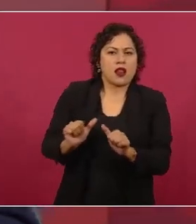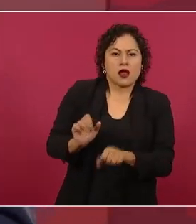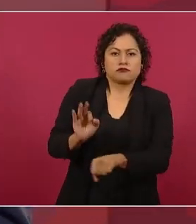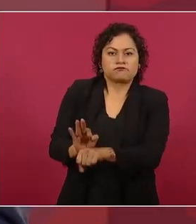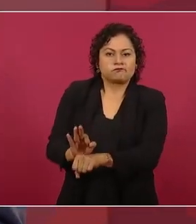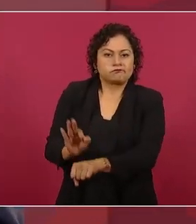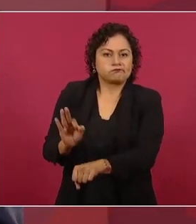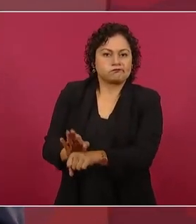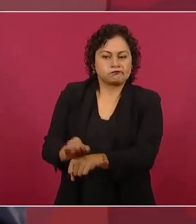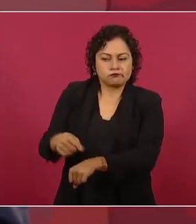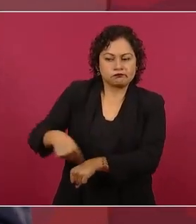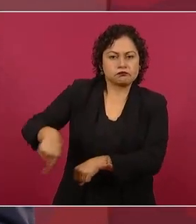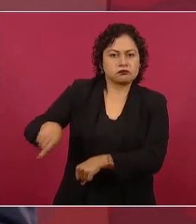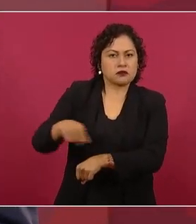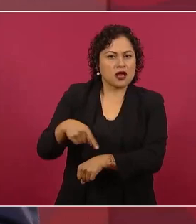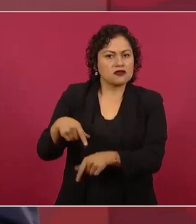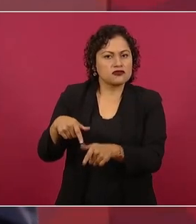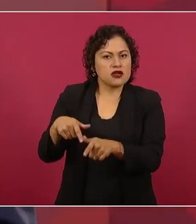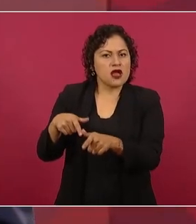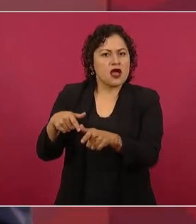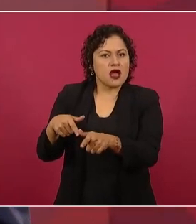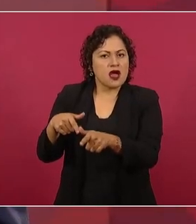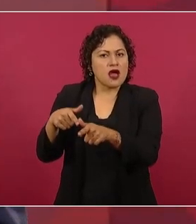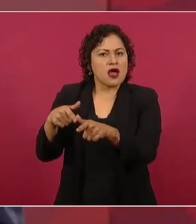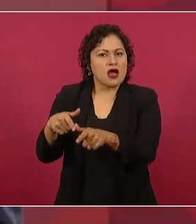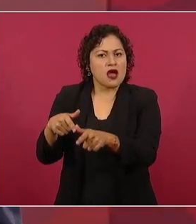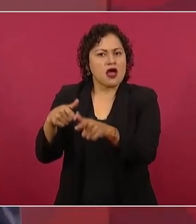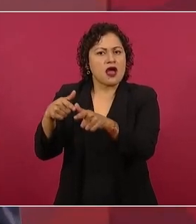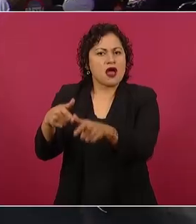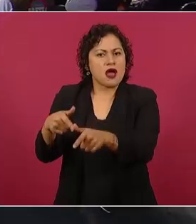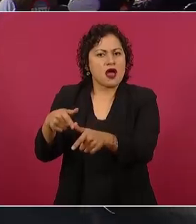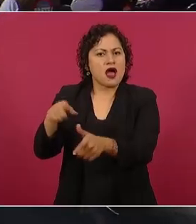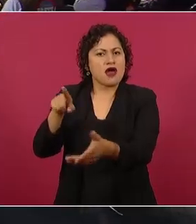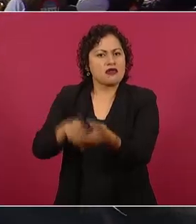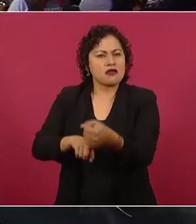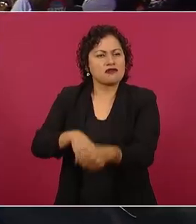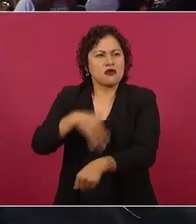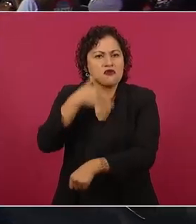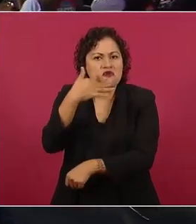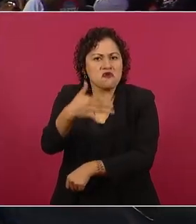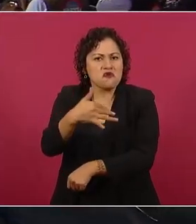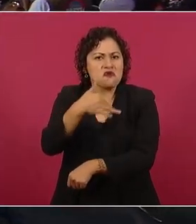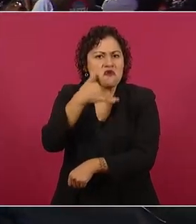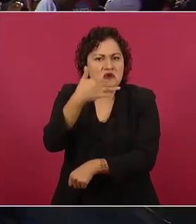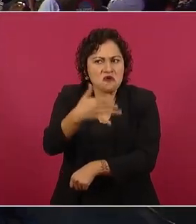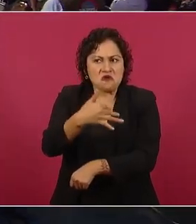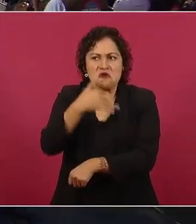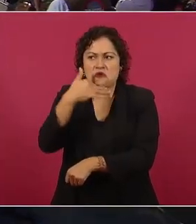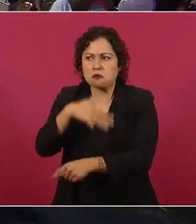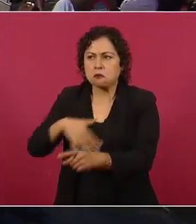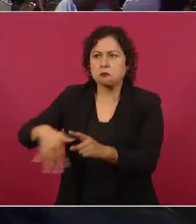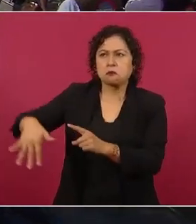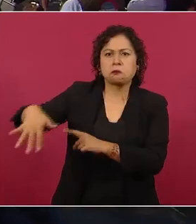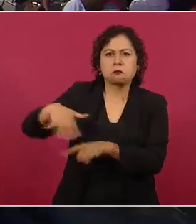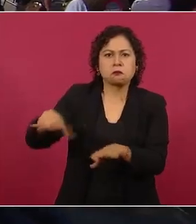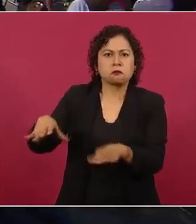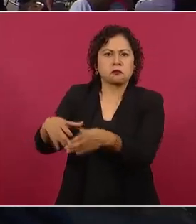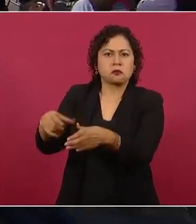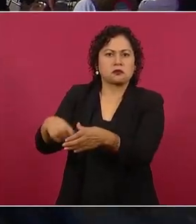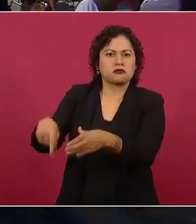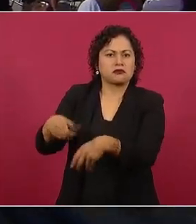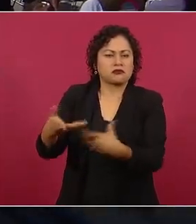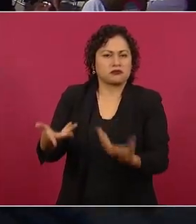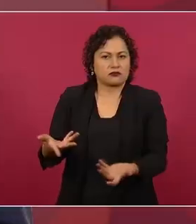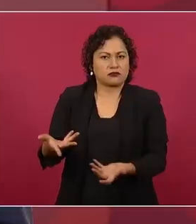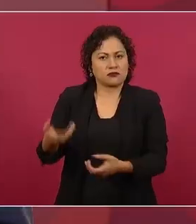predominando la corrupción, para que la delincuencia